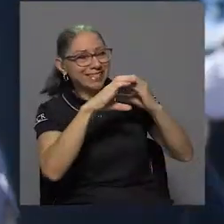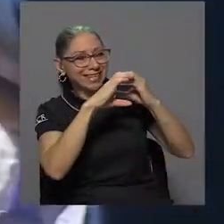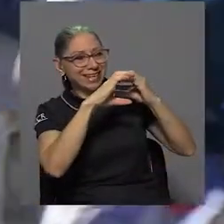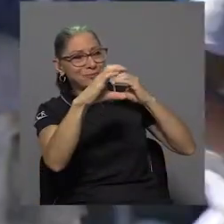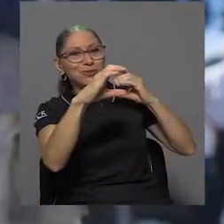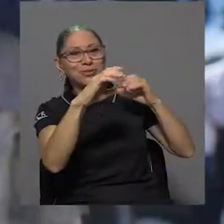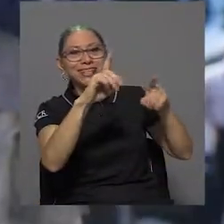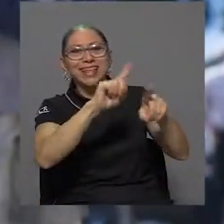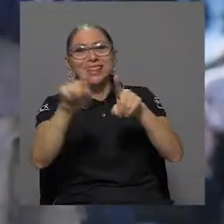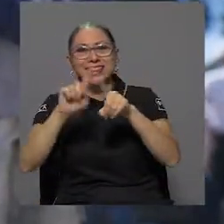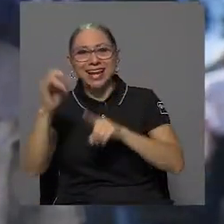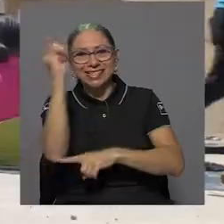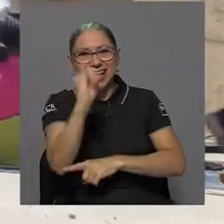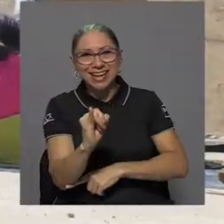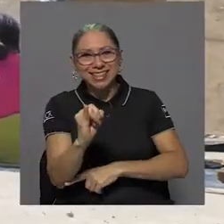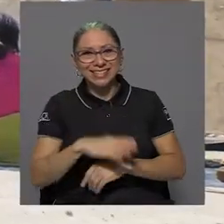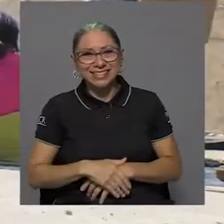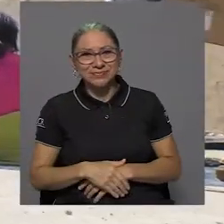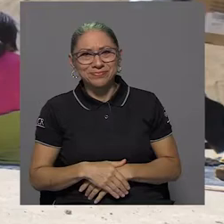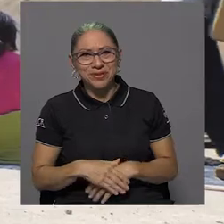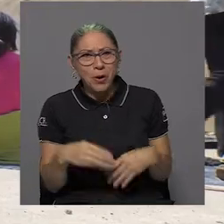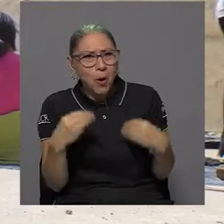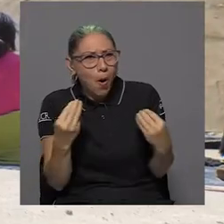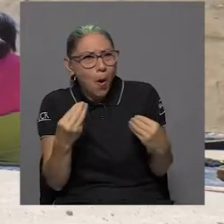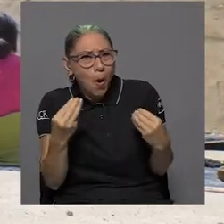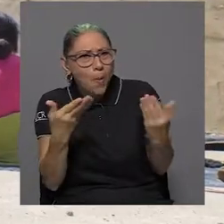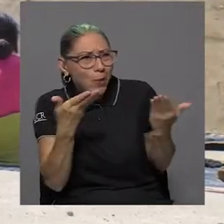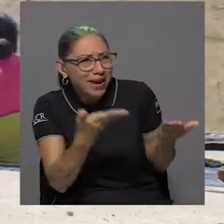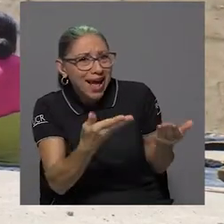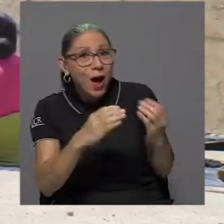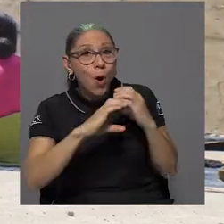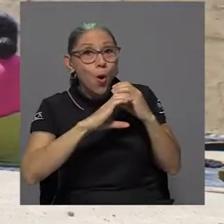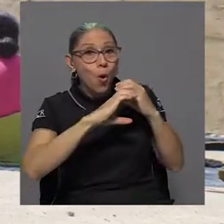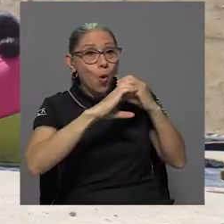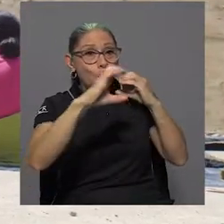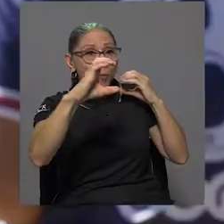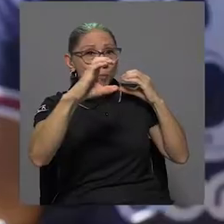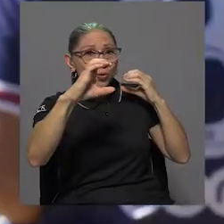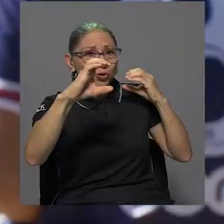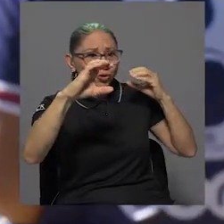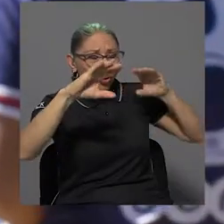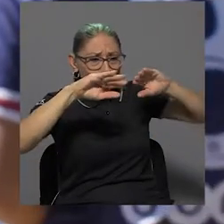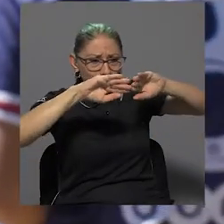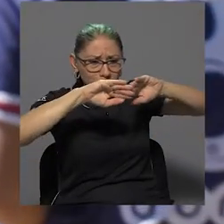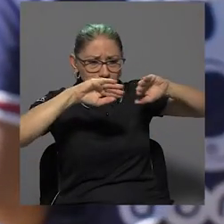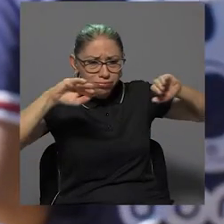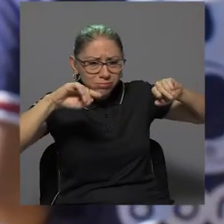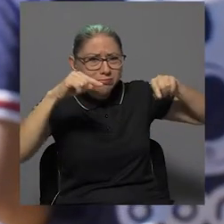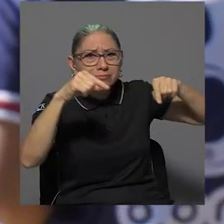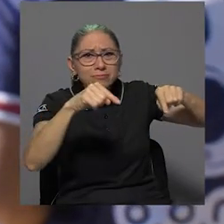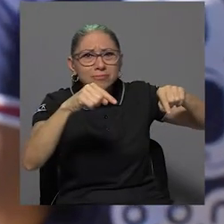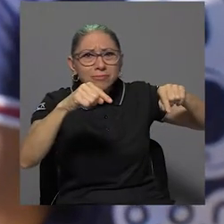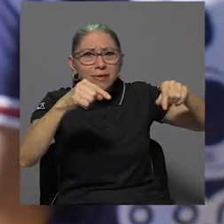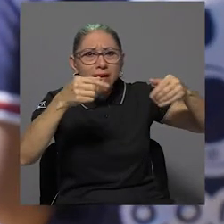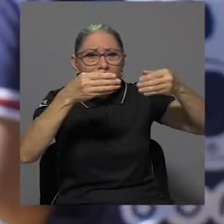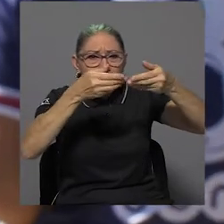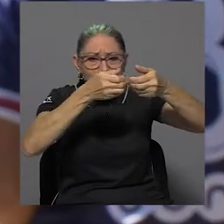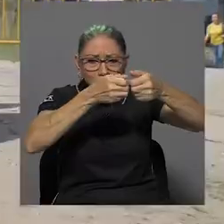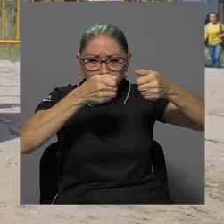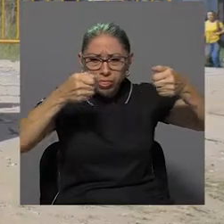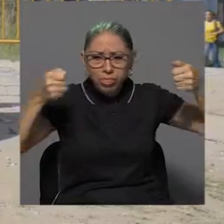de las artes. ¿Cómo era posible que un bus partido a la mitad pudiera funcionar como un escenario?